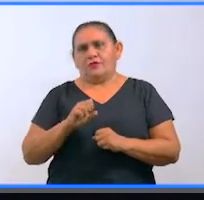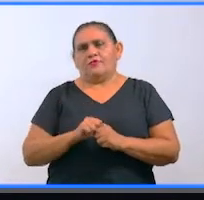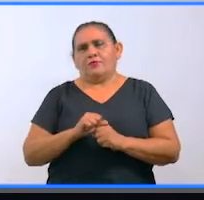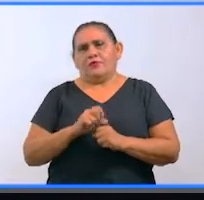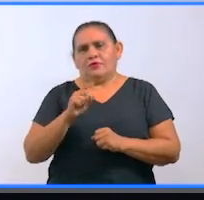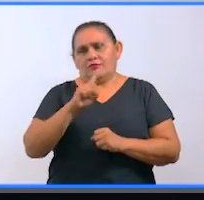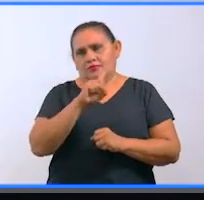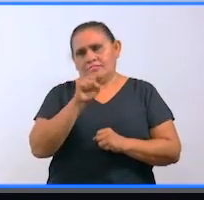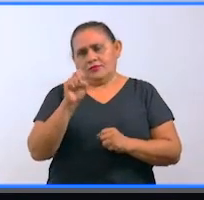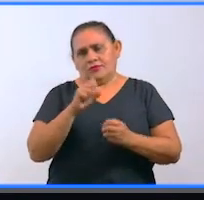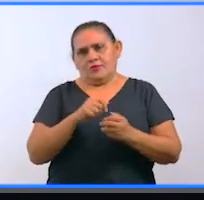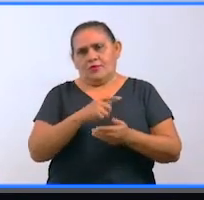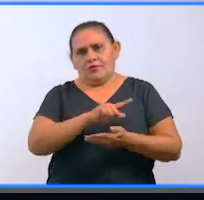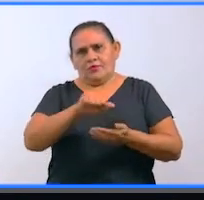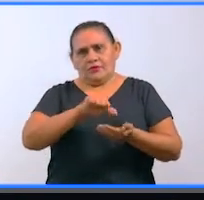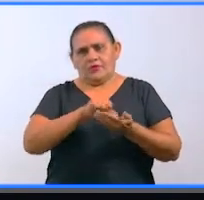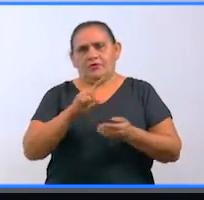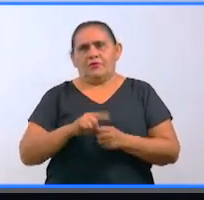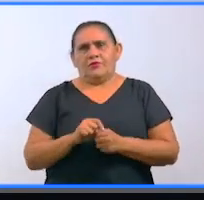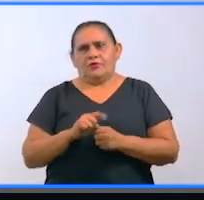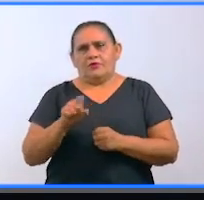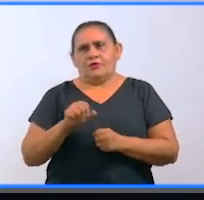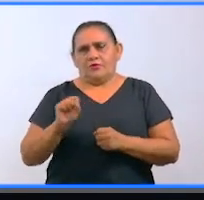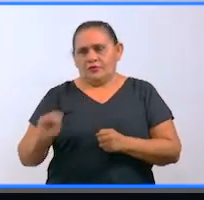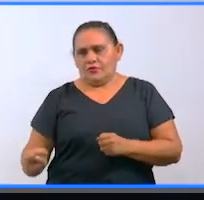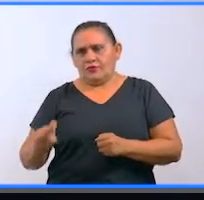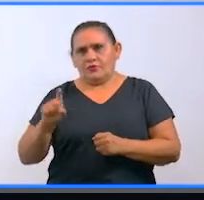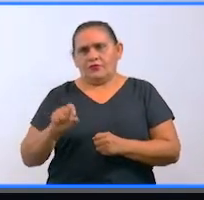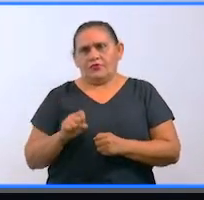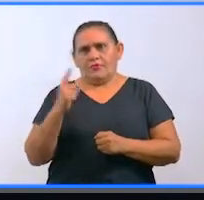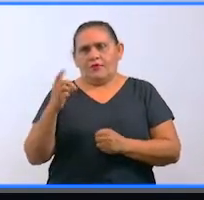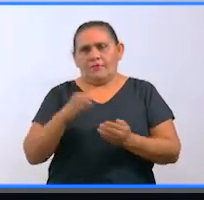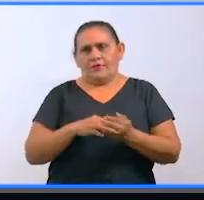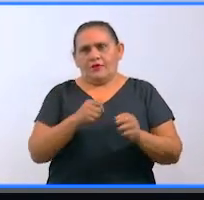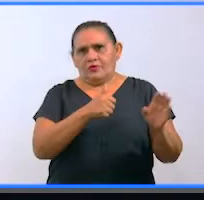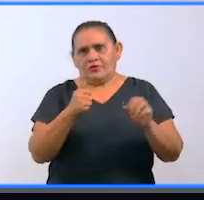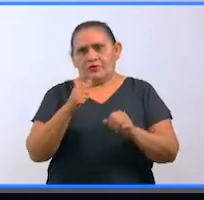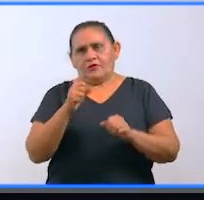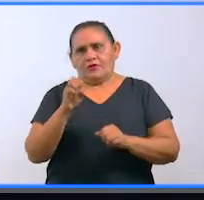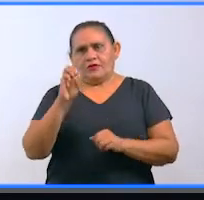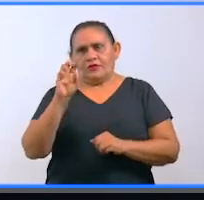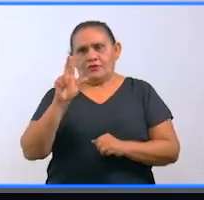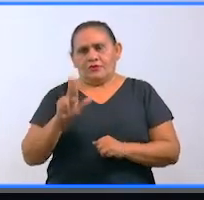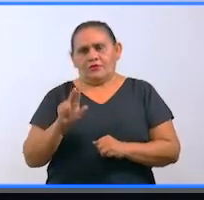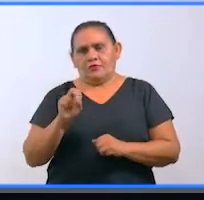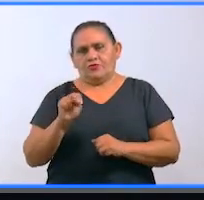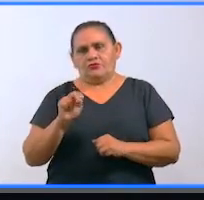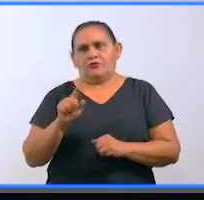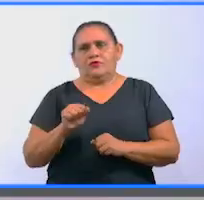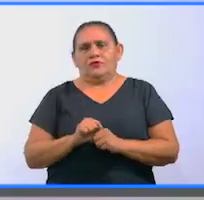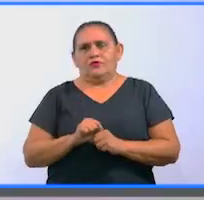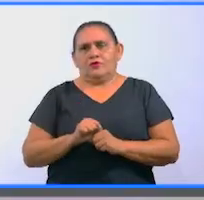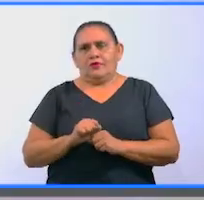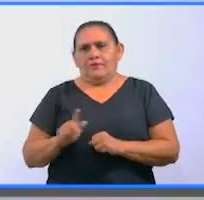centro y 1,181 en la zona sur, 1,668 en la zona poniente.